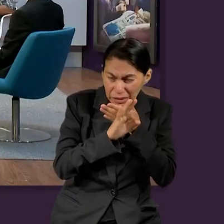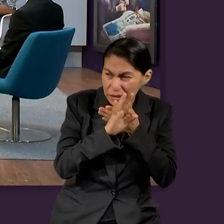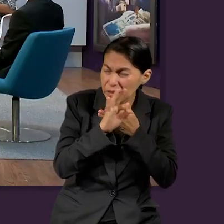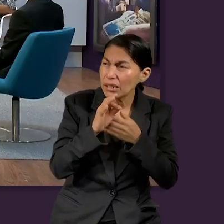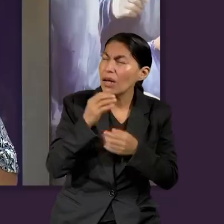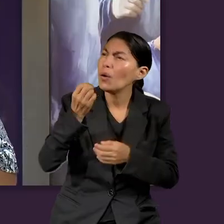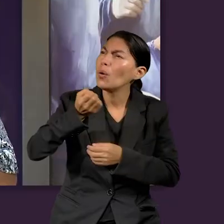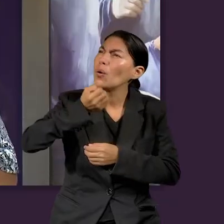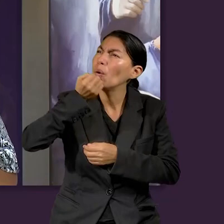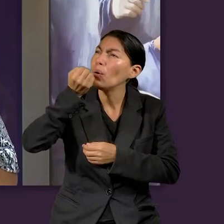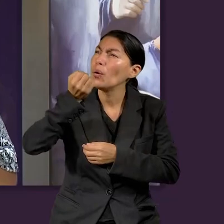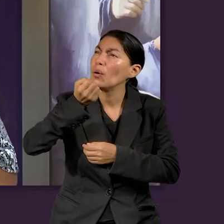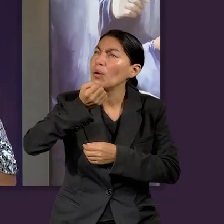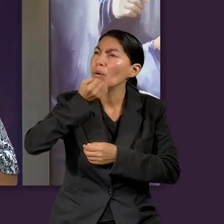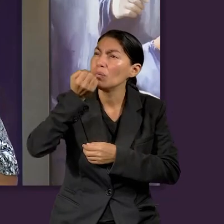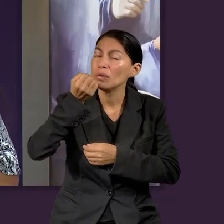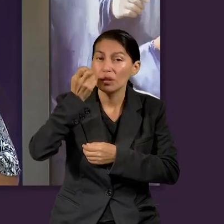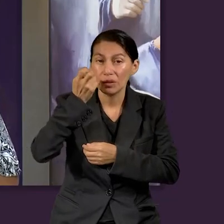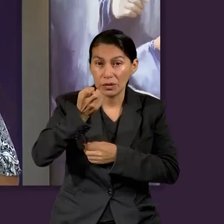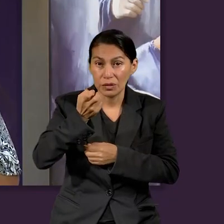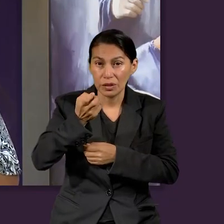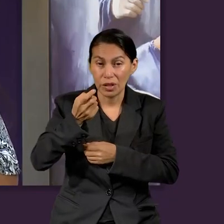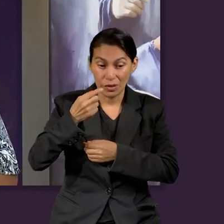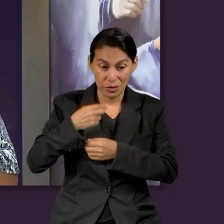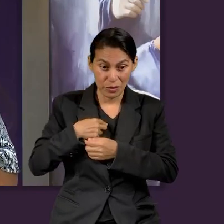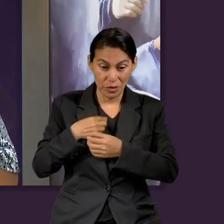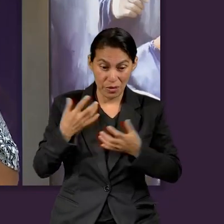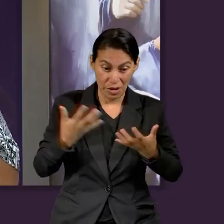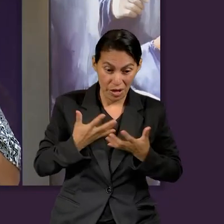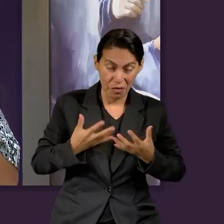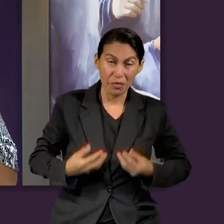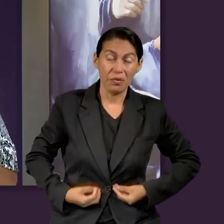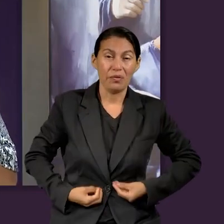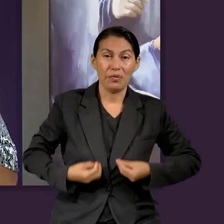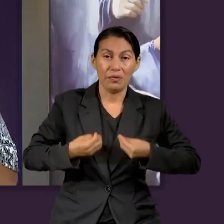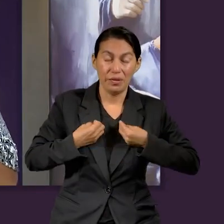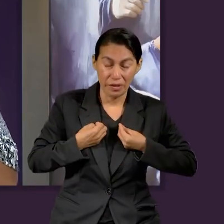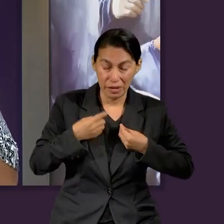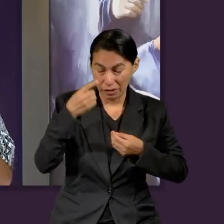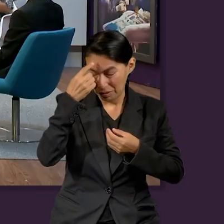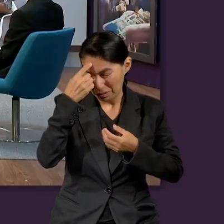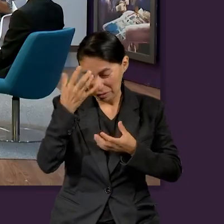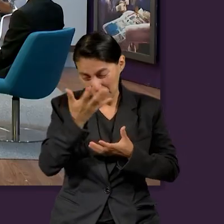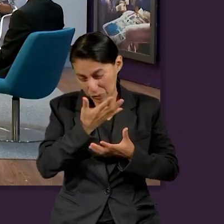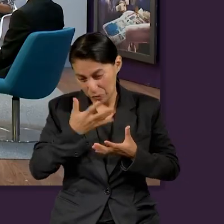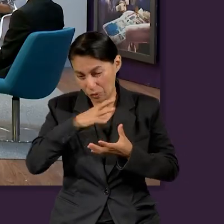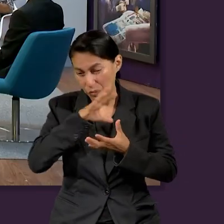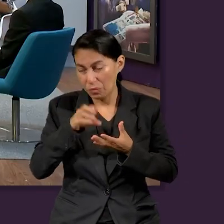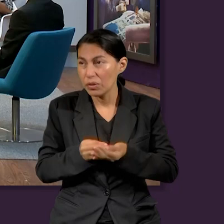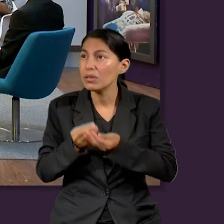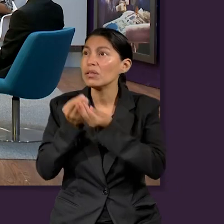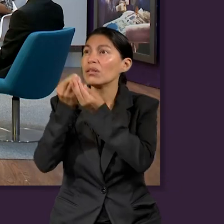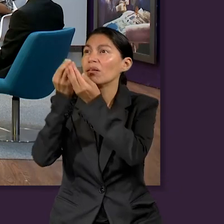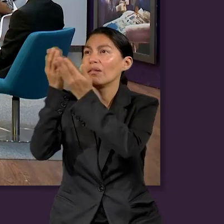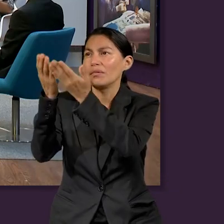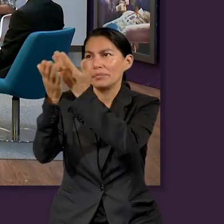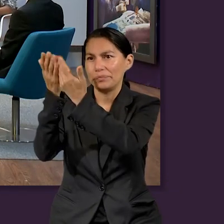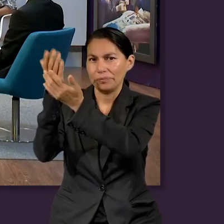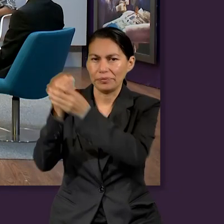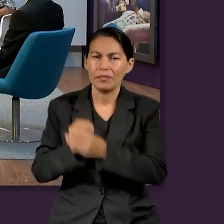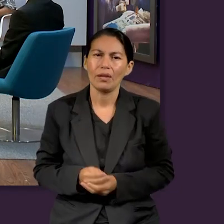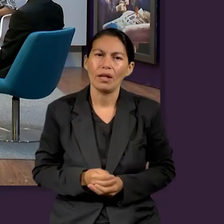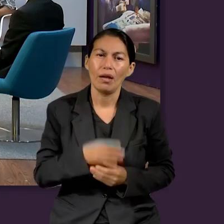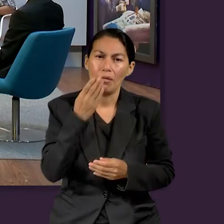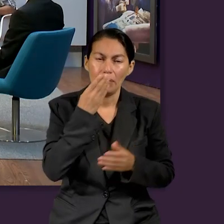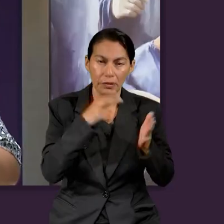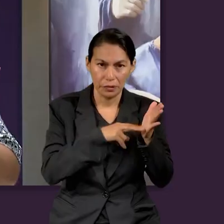al iniciar nuestro día, buscamos a Dios en oración, creo que estamos poniendo todo lo que hacemos, nuestra vida, en las